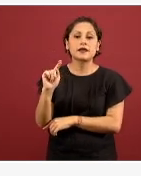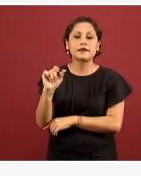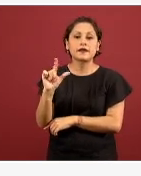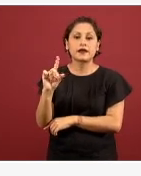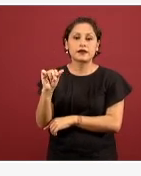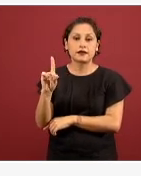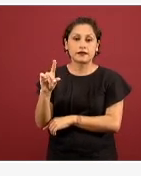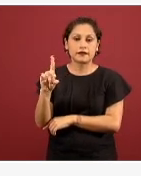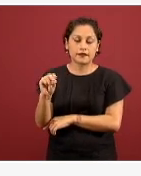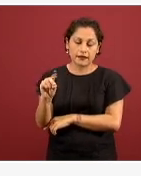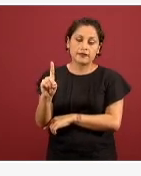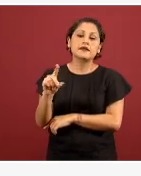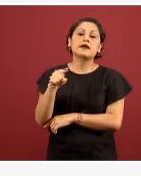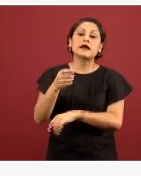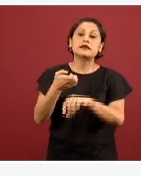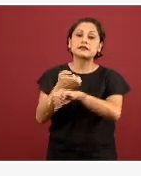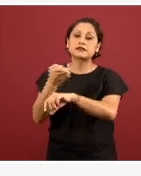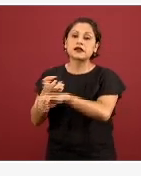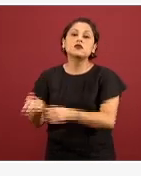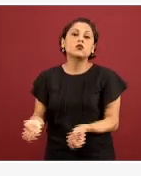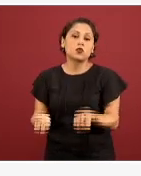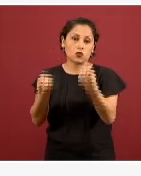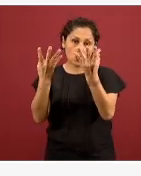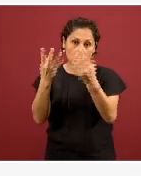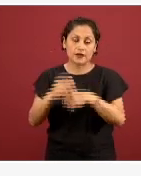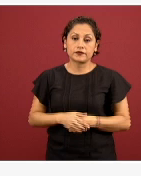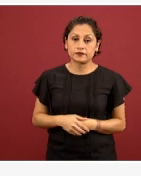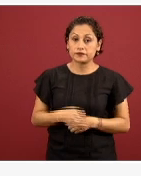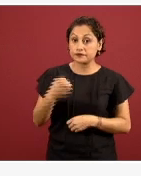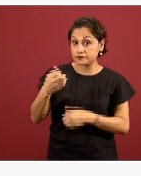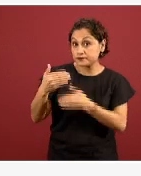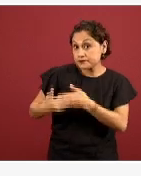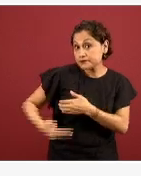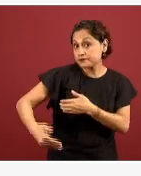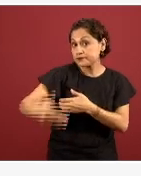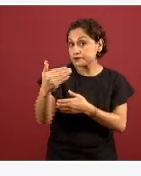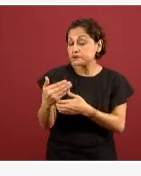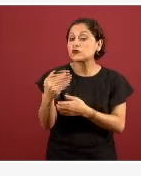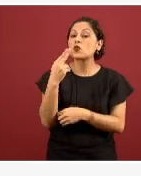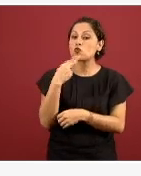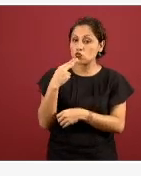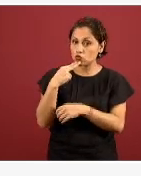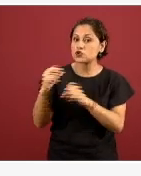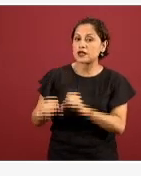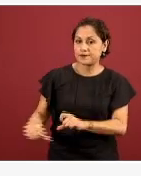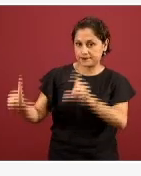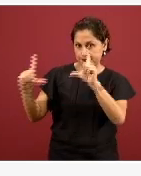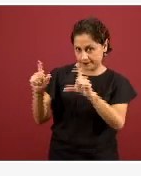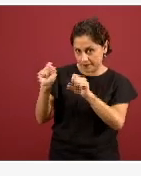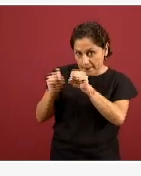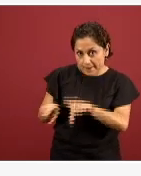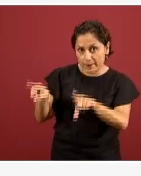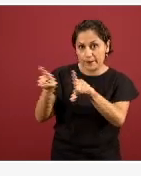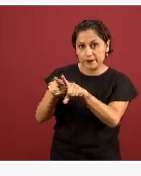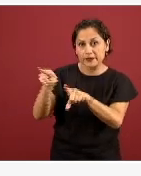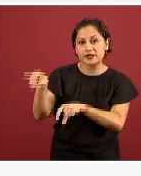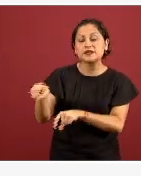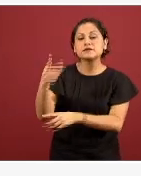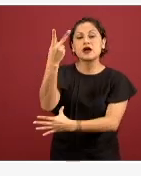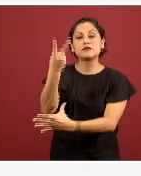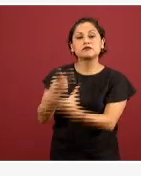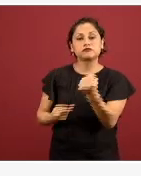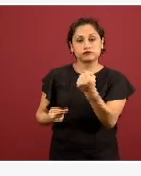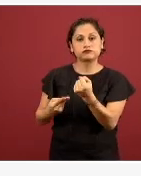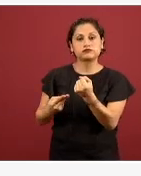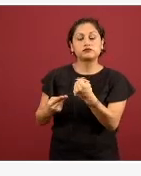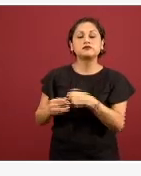presentado en cada uno de los estados. Entonces, vamos a estar utilizando de ahora en adelante también esta gráfica que nos presenta los dos datos